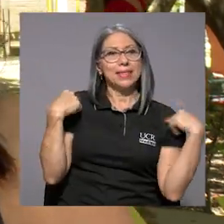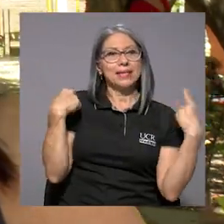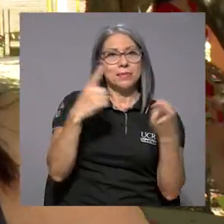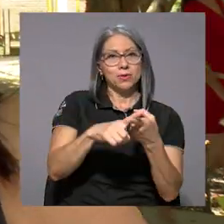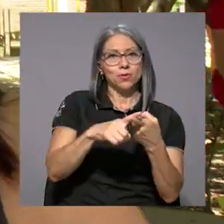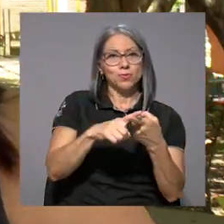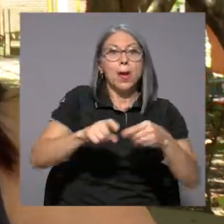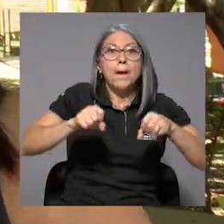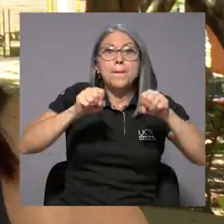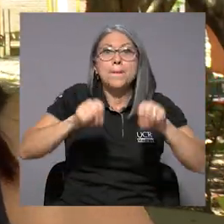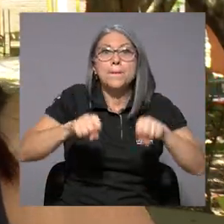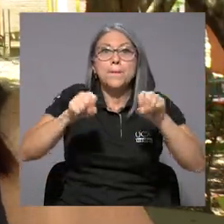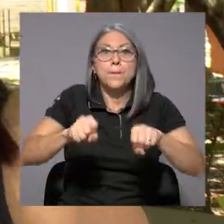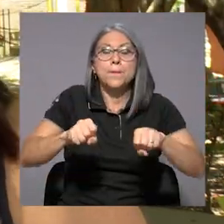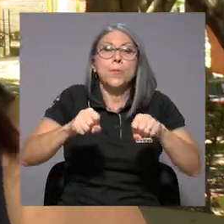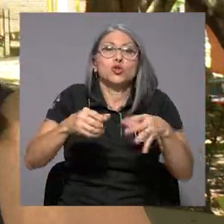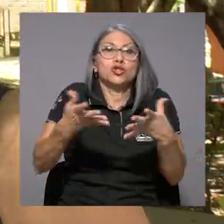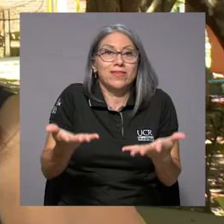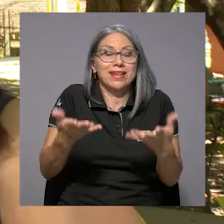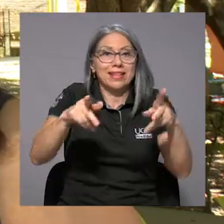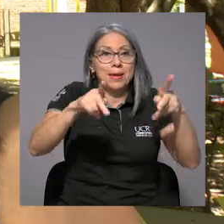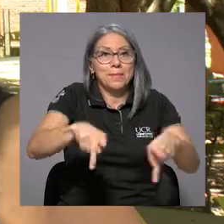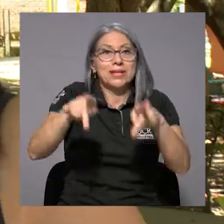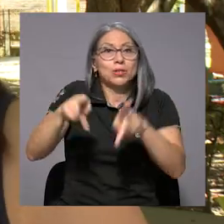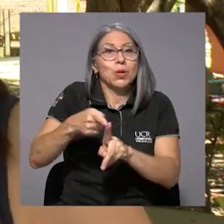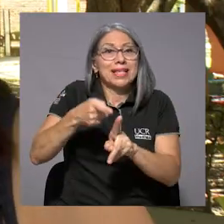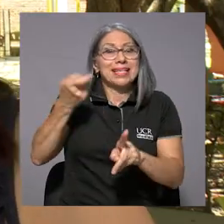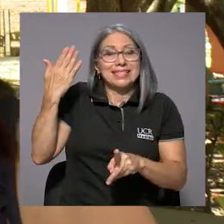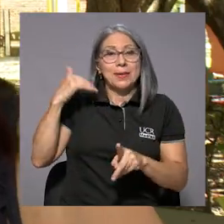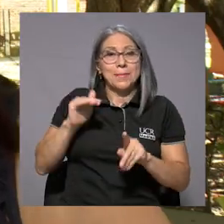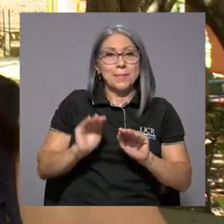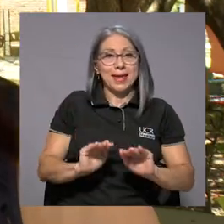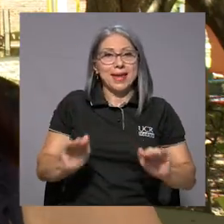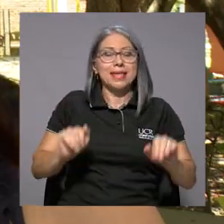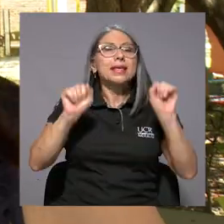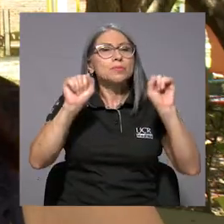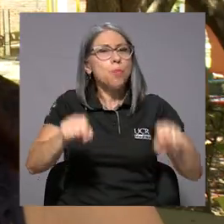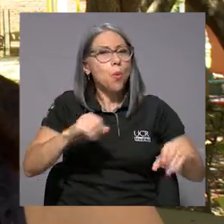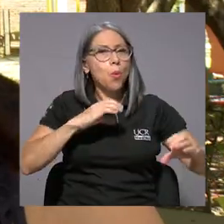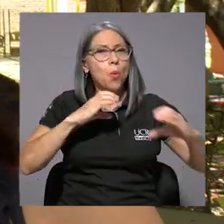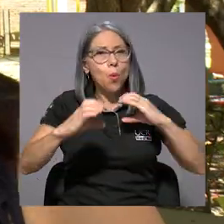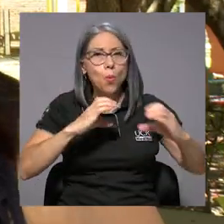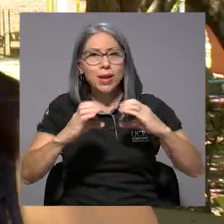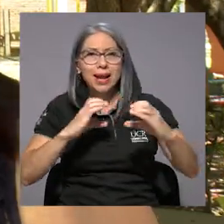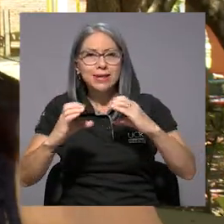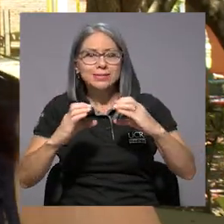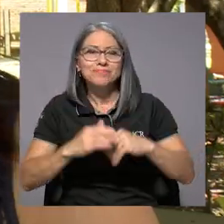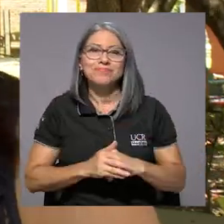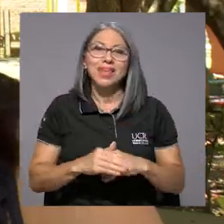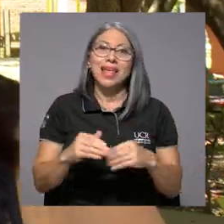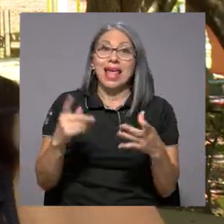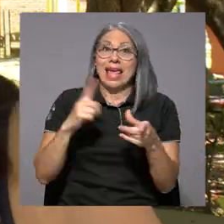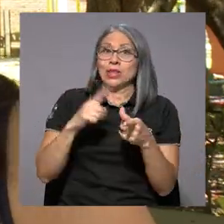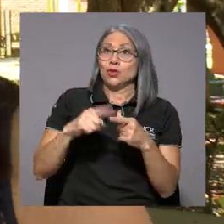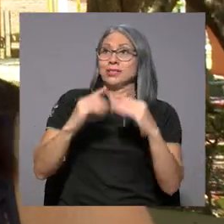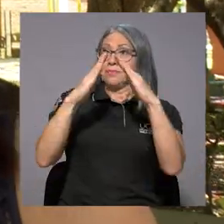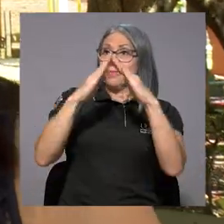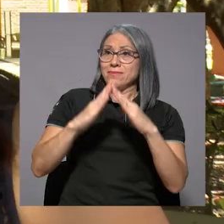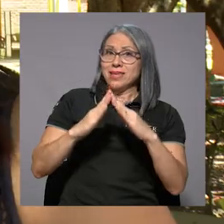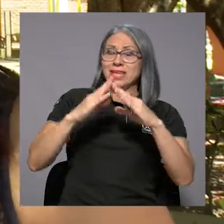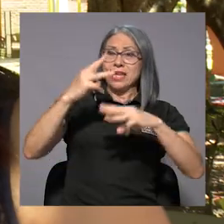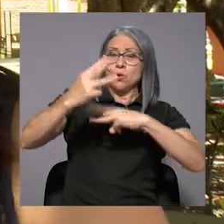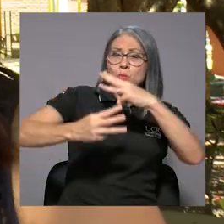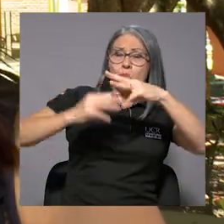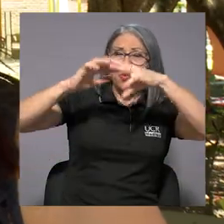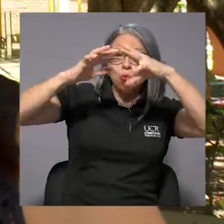posibilita a las personas desde edades pequeñas comunicarnos entonces vivir en un